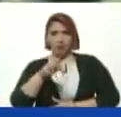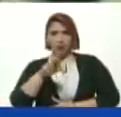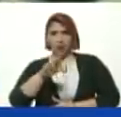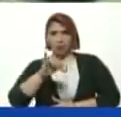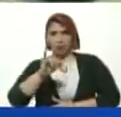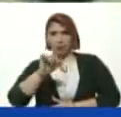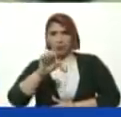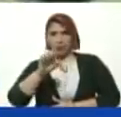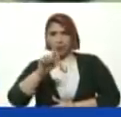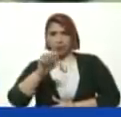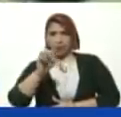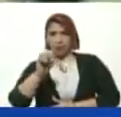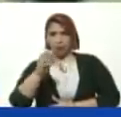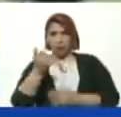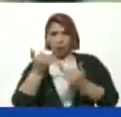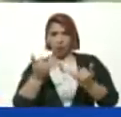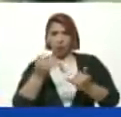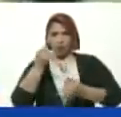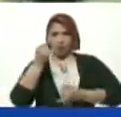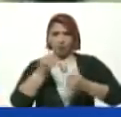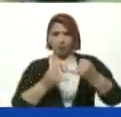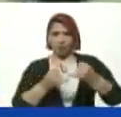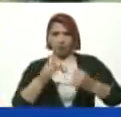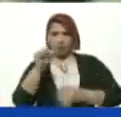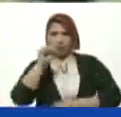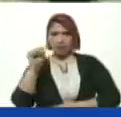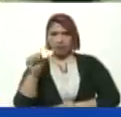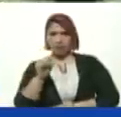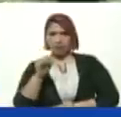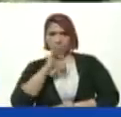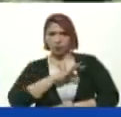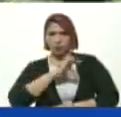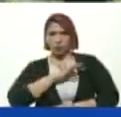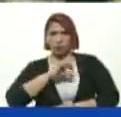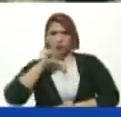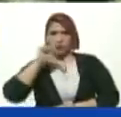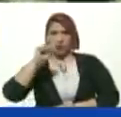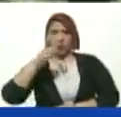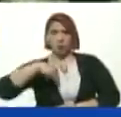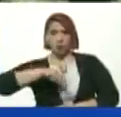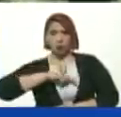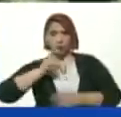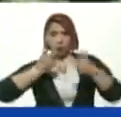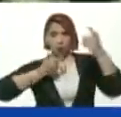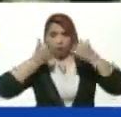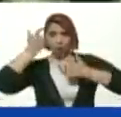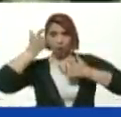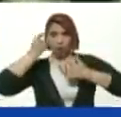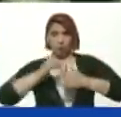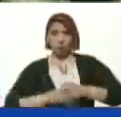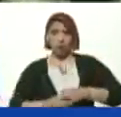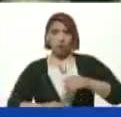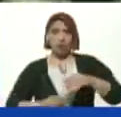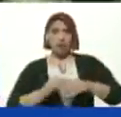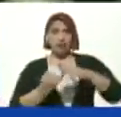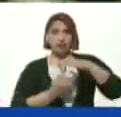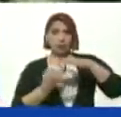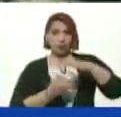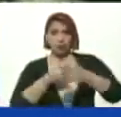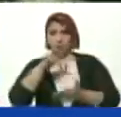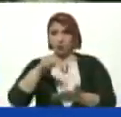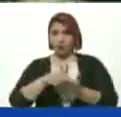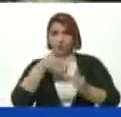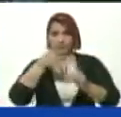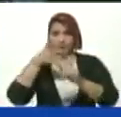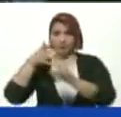Y que ahora Termina en ese Por el socialismo De nuestro Comandante Chávez Instituto Nacional De